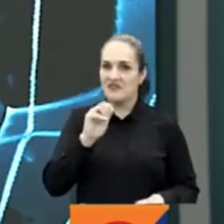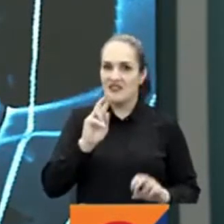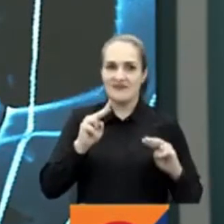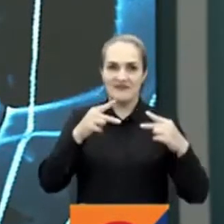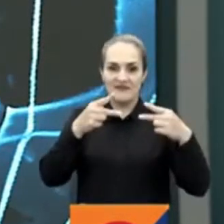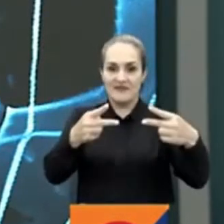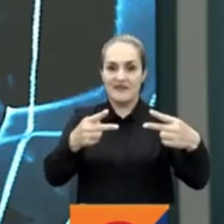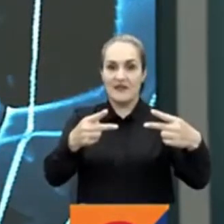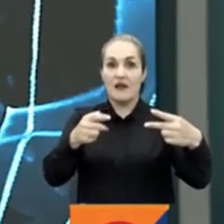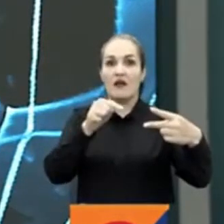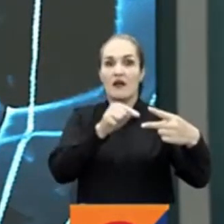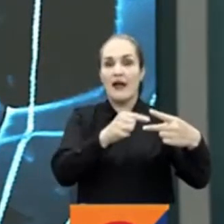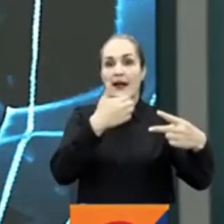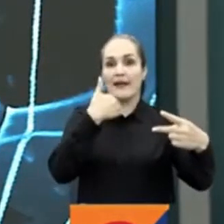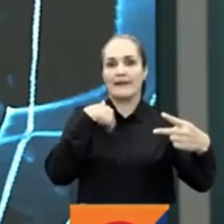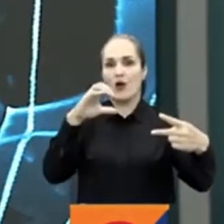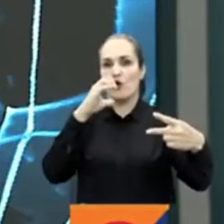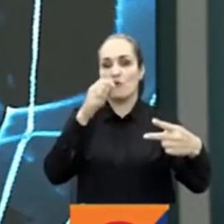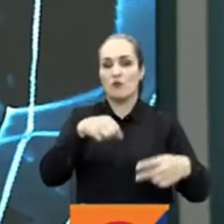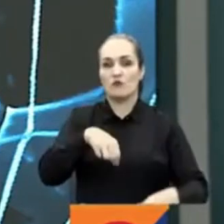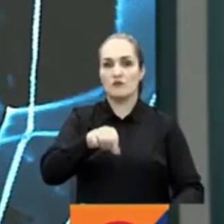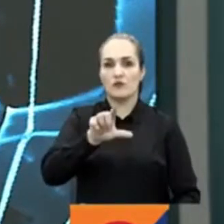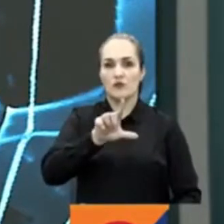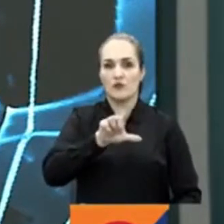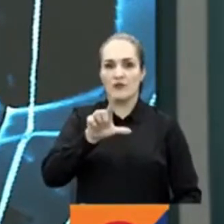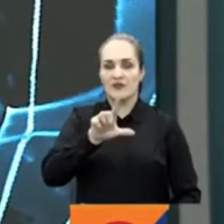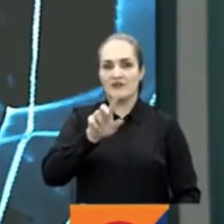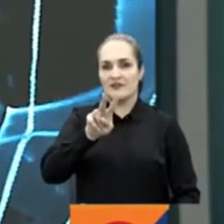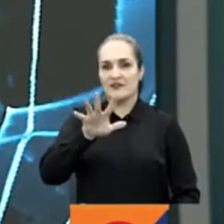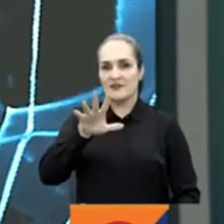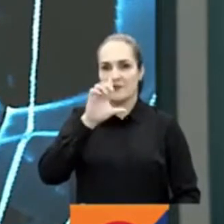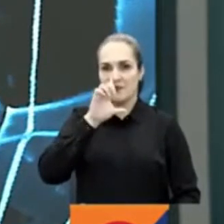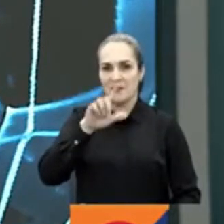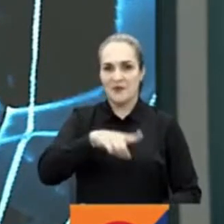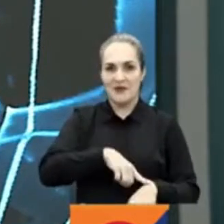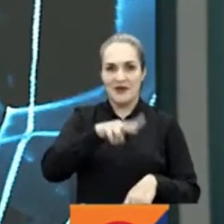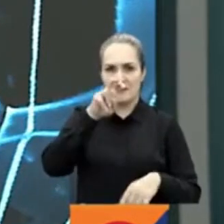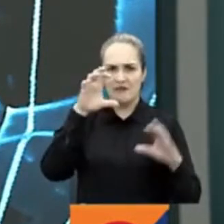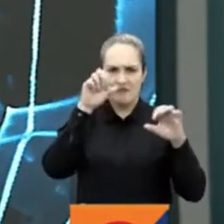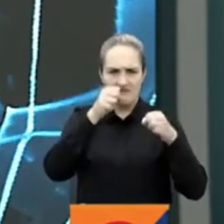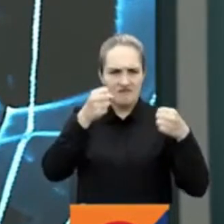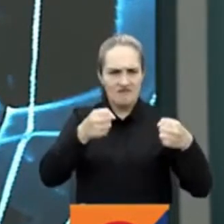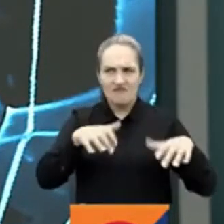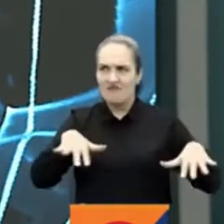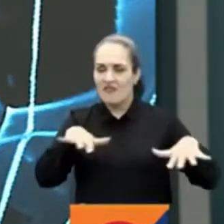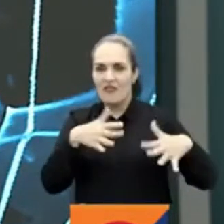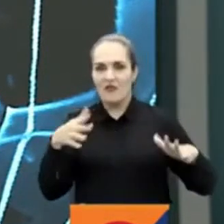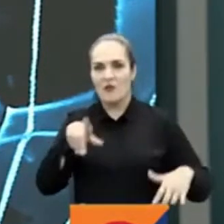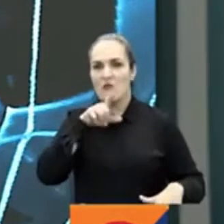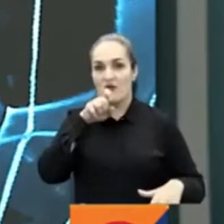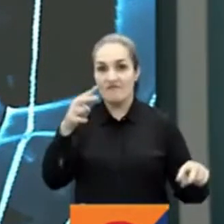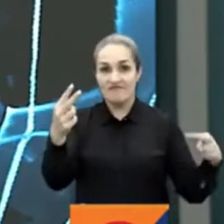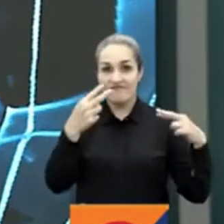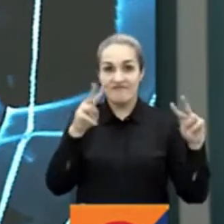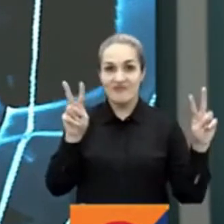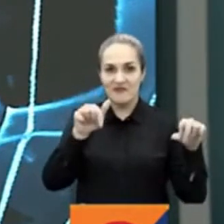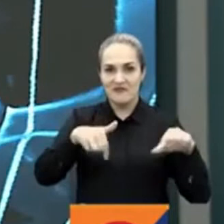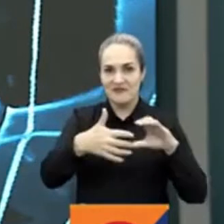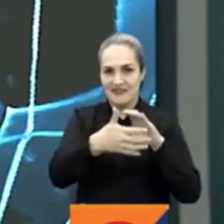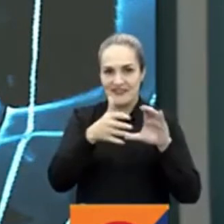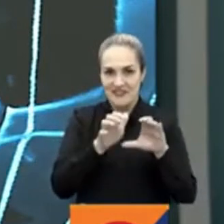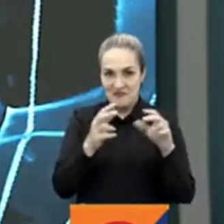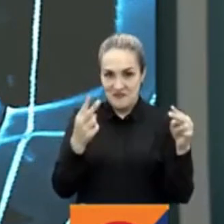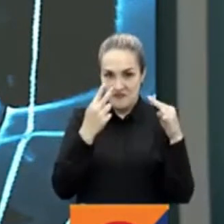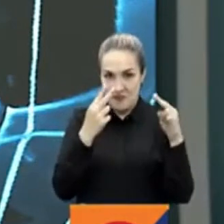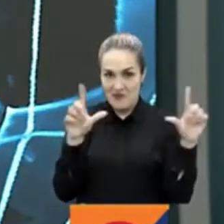enfrentará a Colombia el lunes 25 de julio a las 7 de la noche y esto será en Bucaramanga con transmisión por Señal Colombia. En